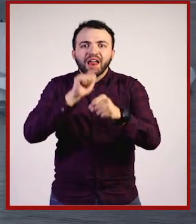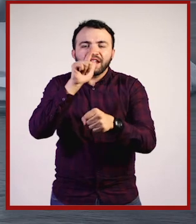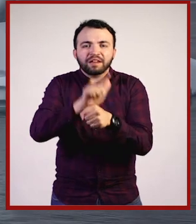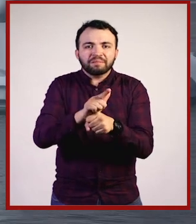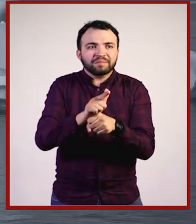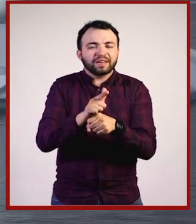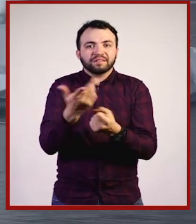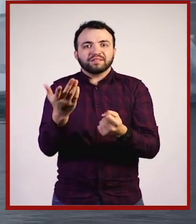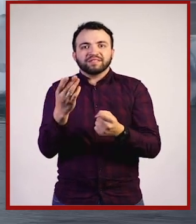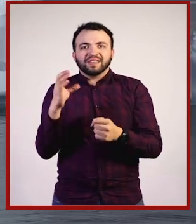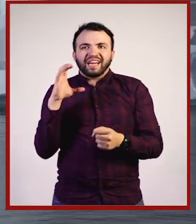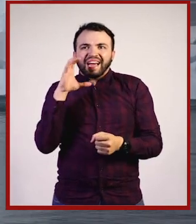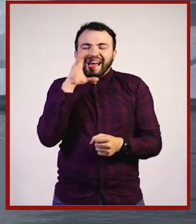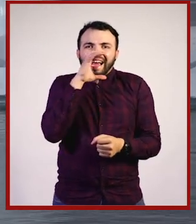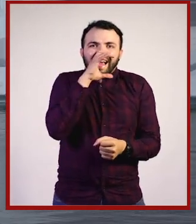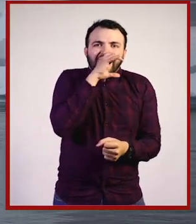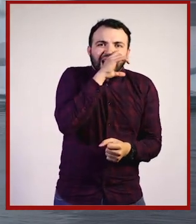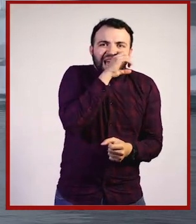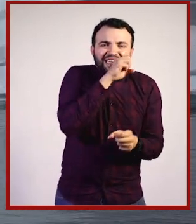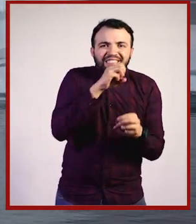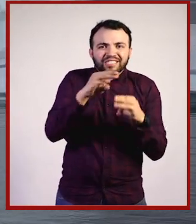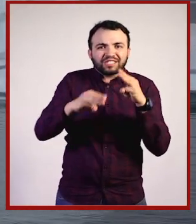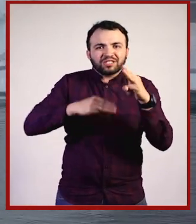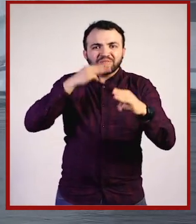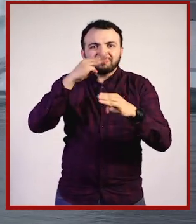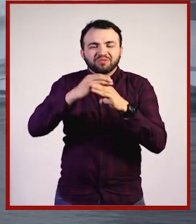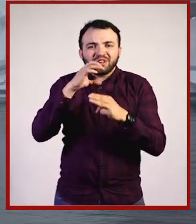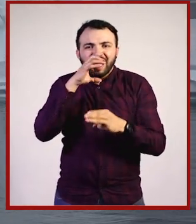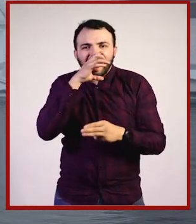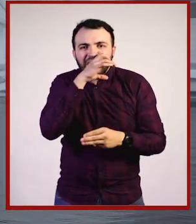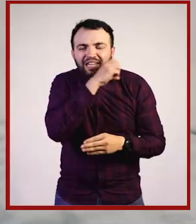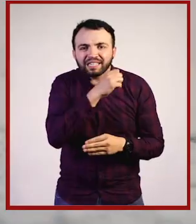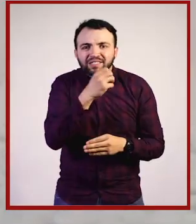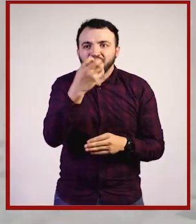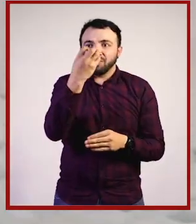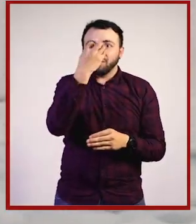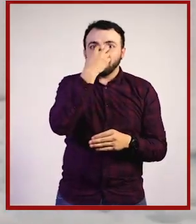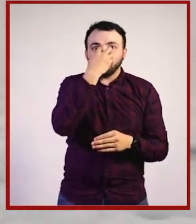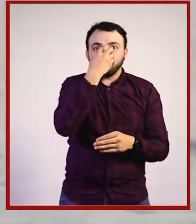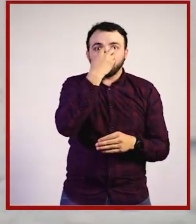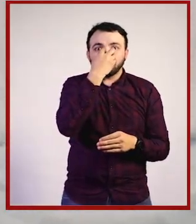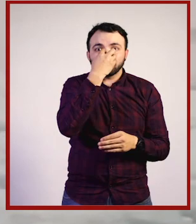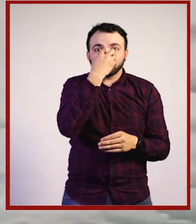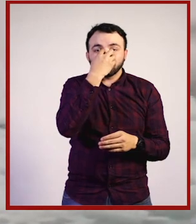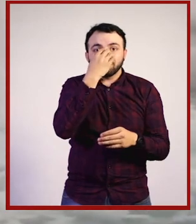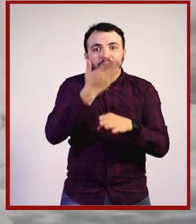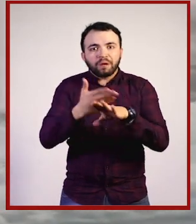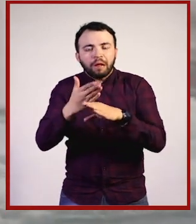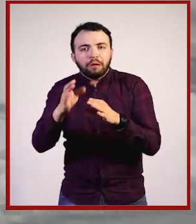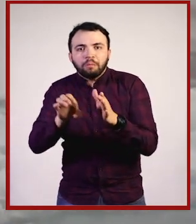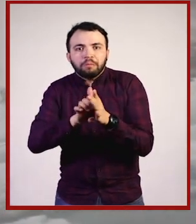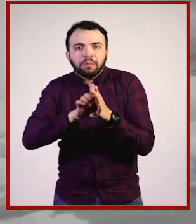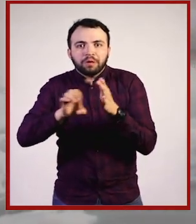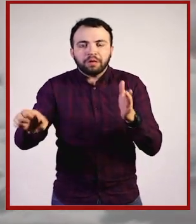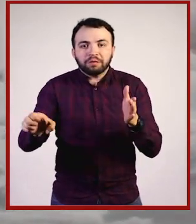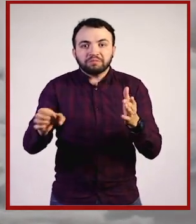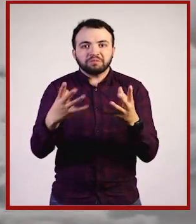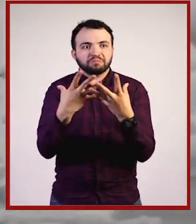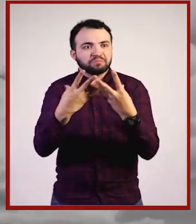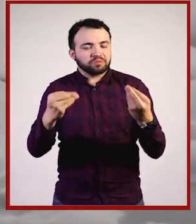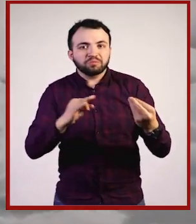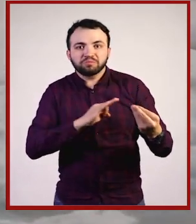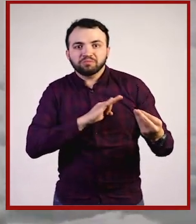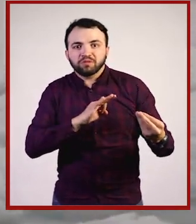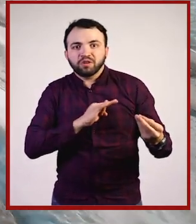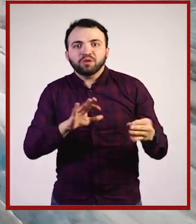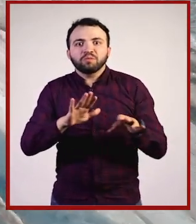los polos se están derritiendo, y esto puede poner en peligro a los osos polares, por ejemplo, muchas especies pueden desaparecer por